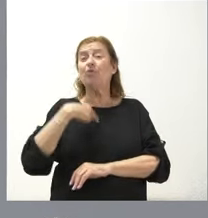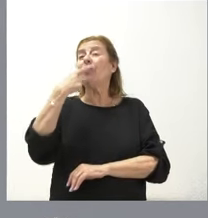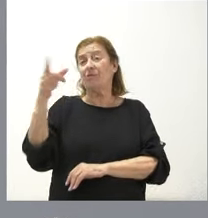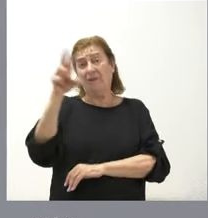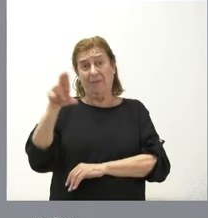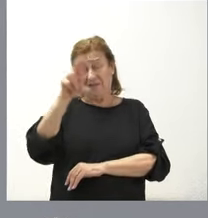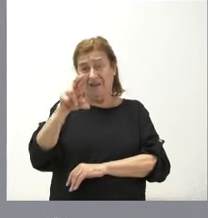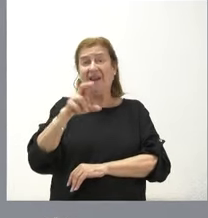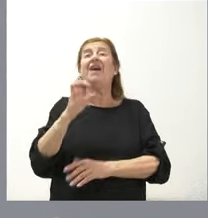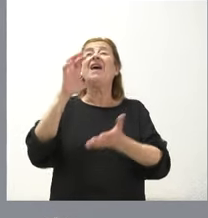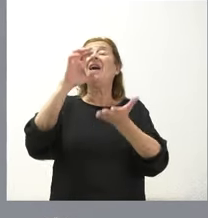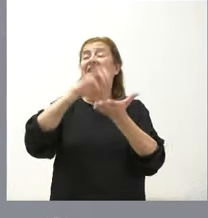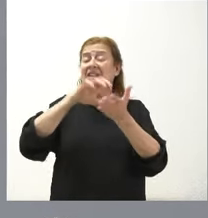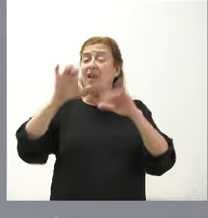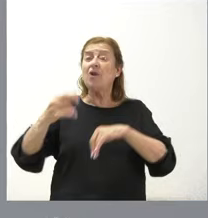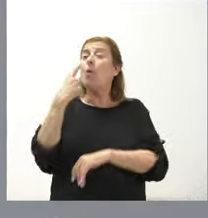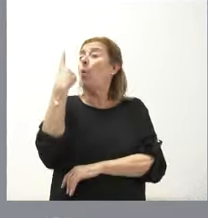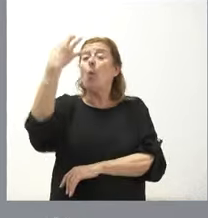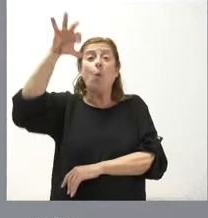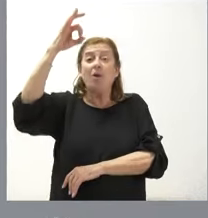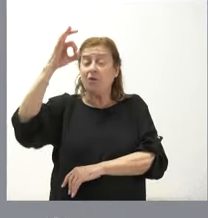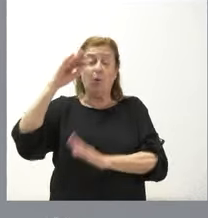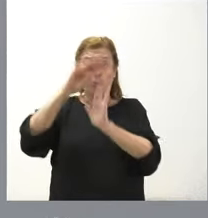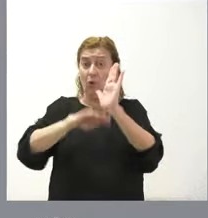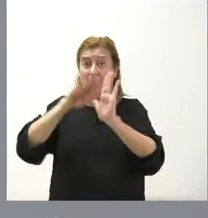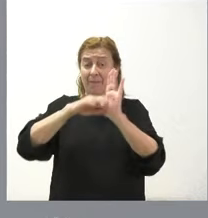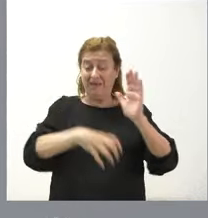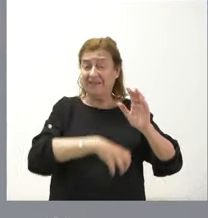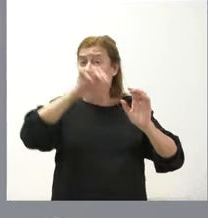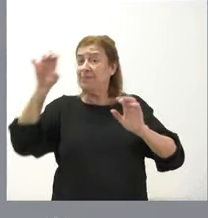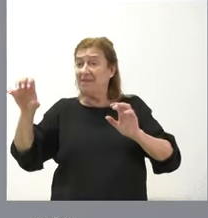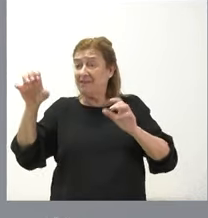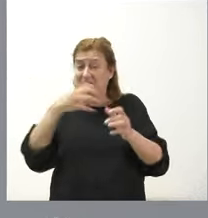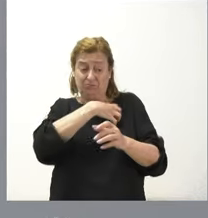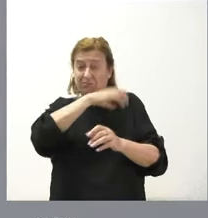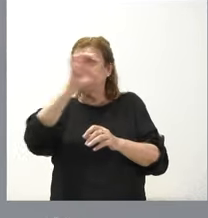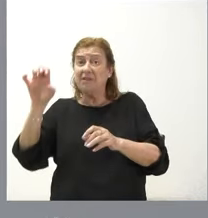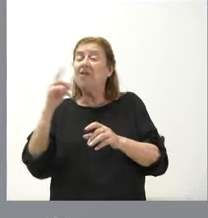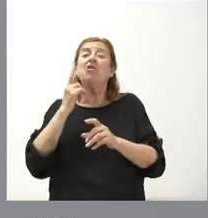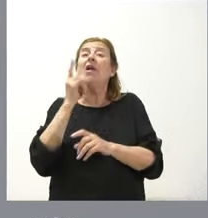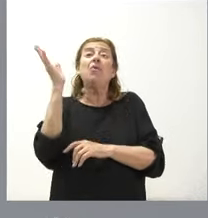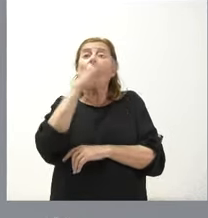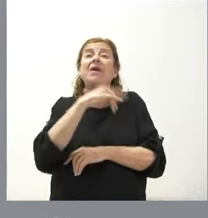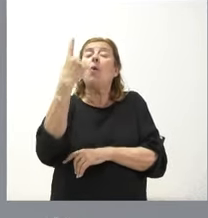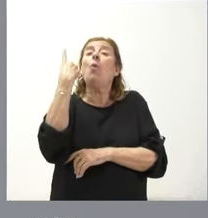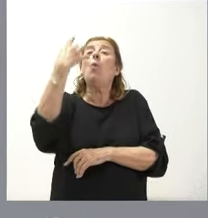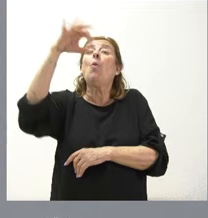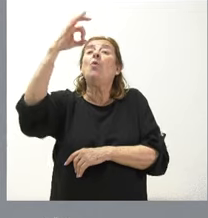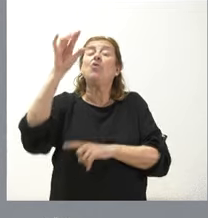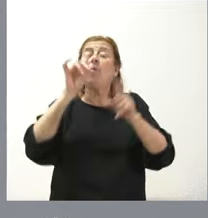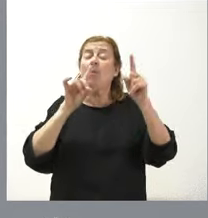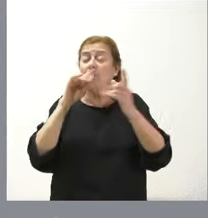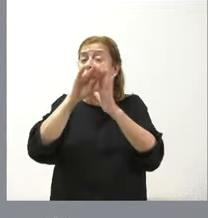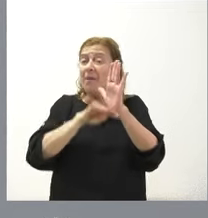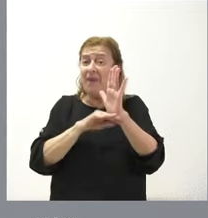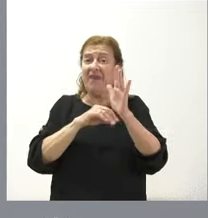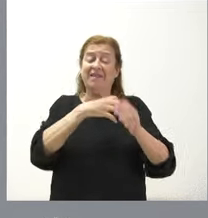En Castilla y hay un único programa de trasplantes. Nuestra idea no es tener dos programas de trasplantes, sino tener un único programa de trasplantes de corazón y,